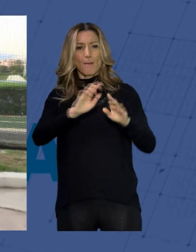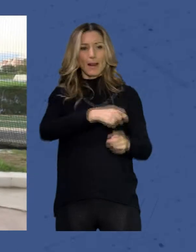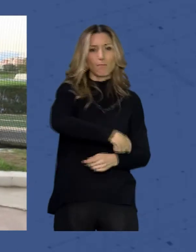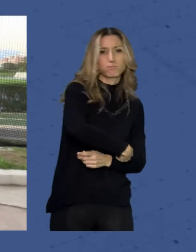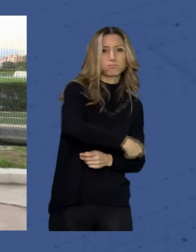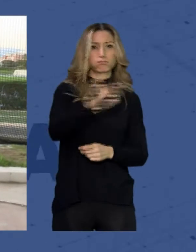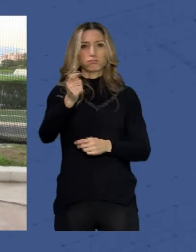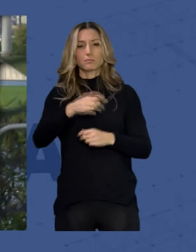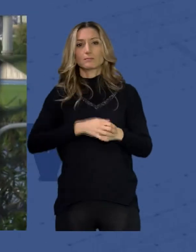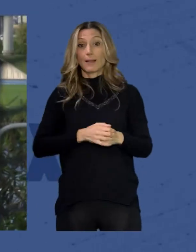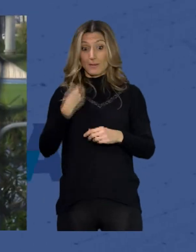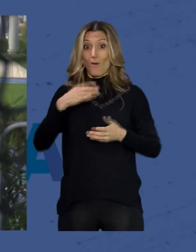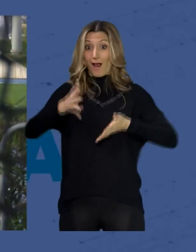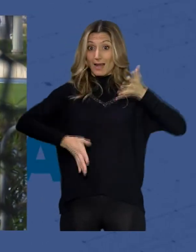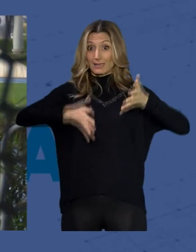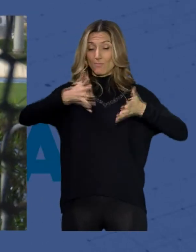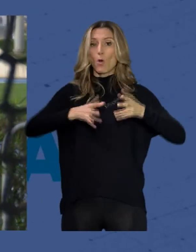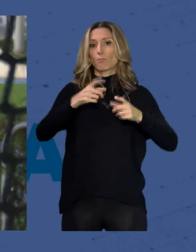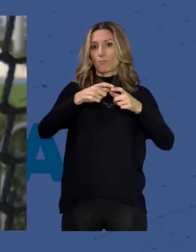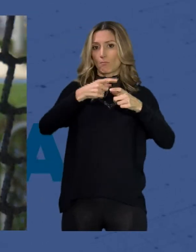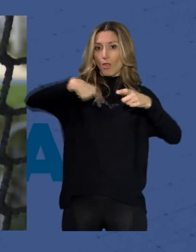que tiene el atletismo es decir para disco